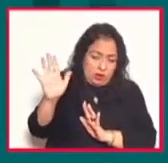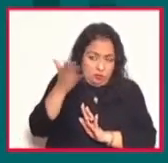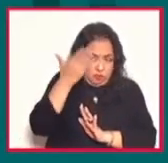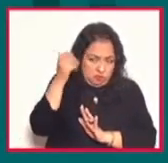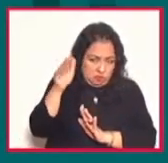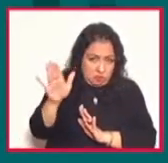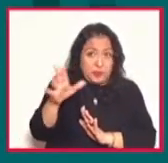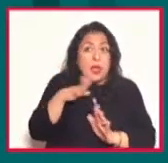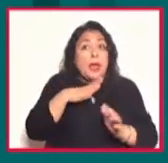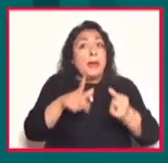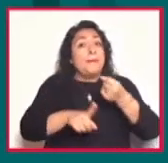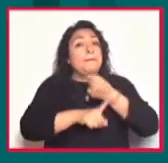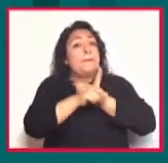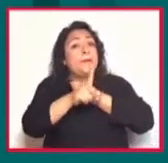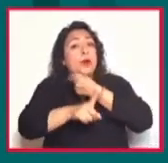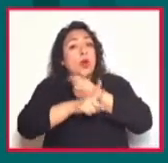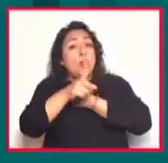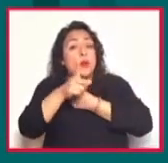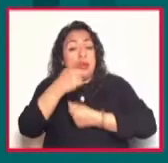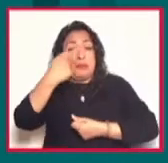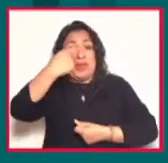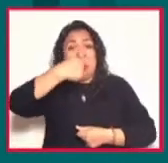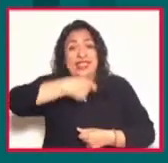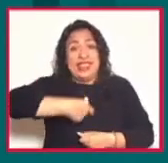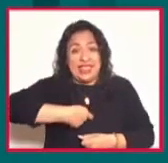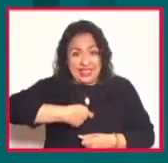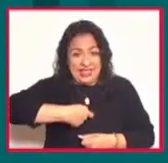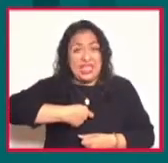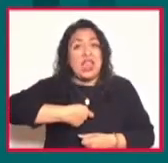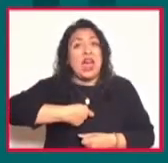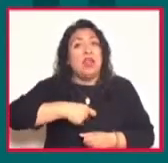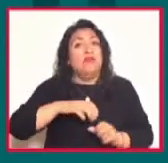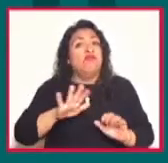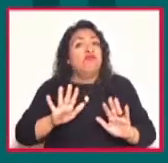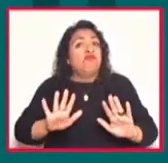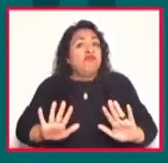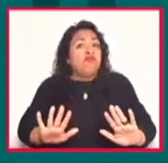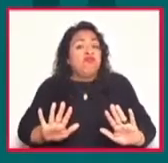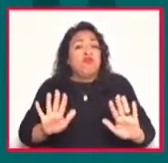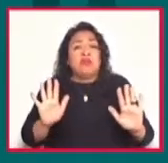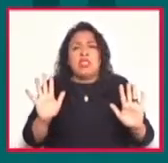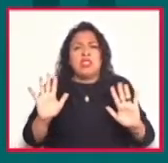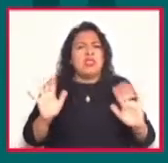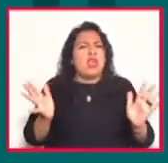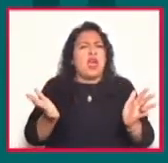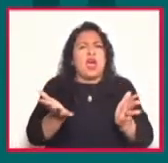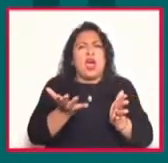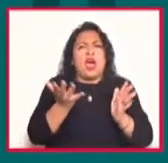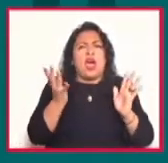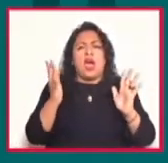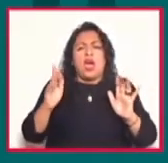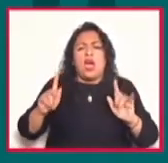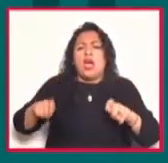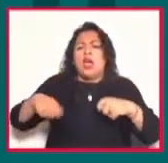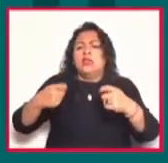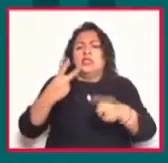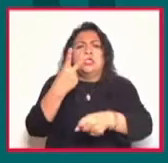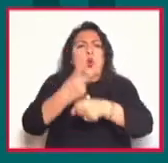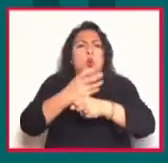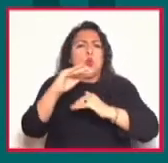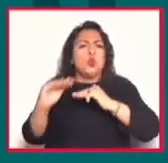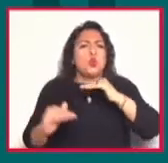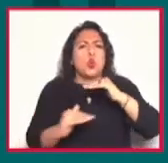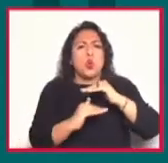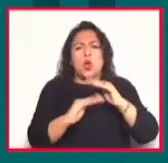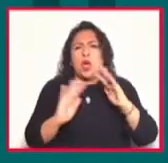la problemática de la identidad ha quedado totalmente superada, ha quedado relegada a un segundo plano, ya no